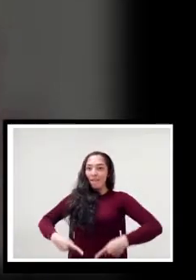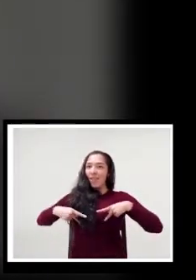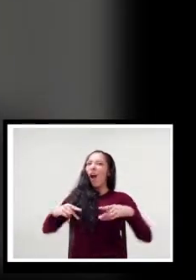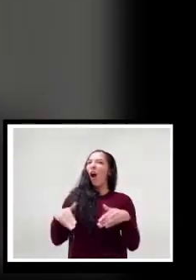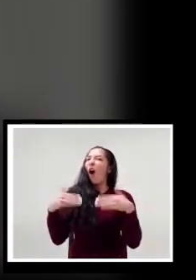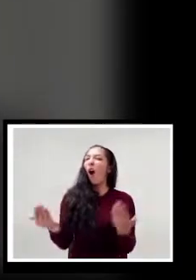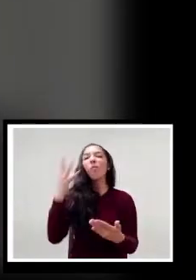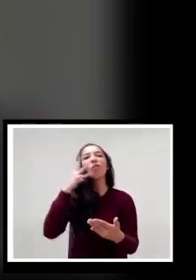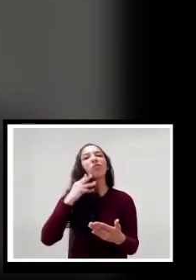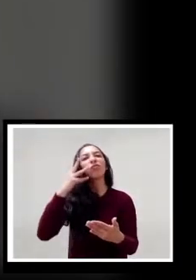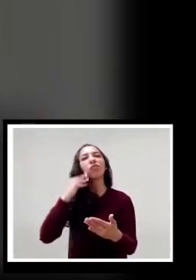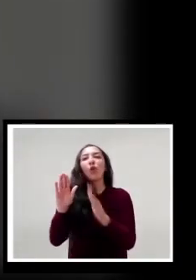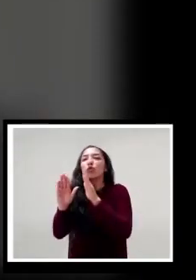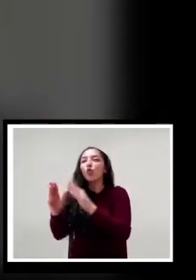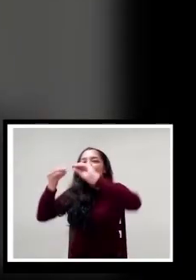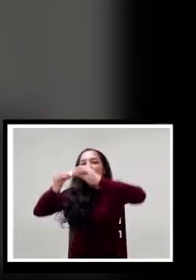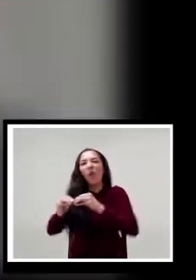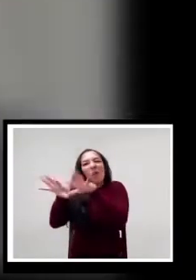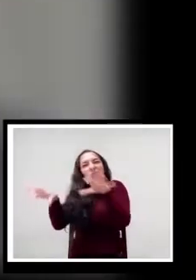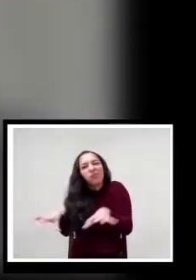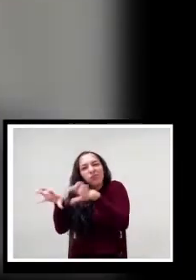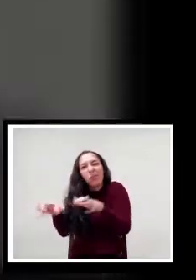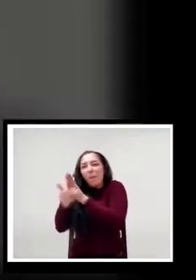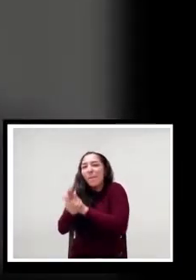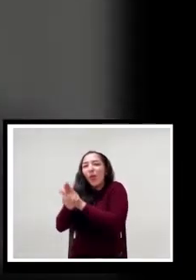las prácticas educativas de los docentes.